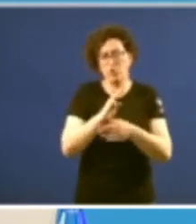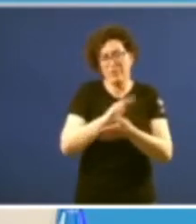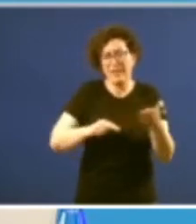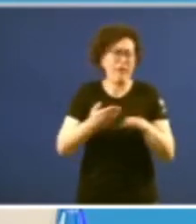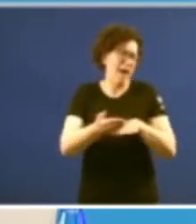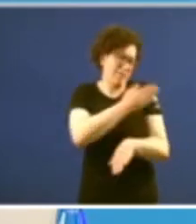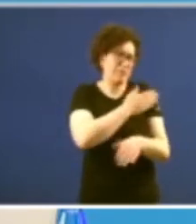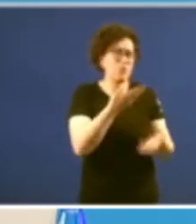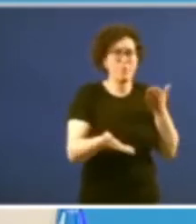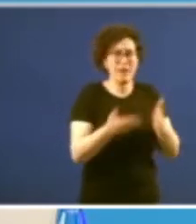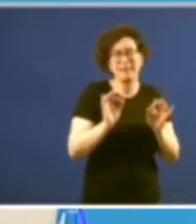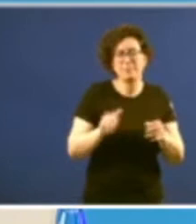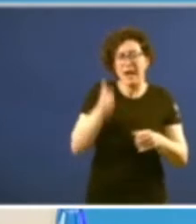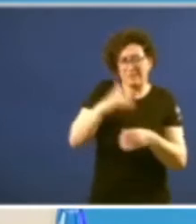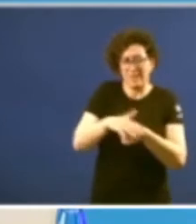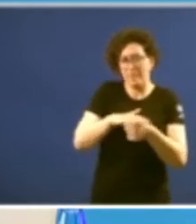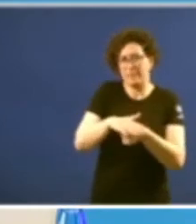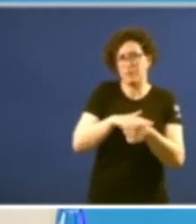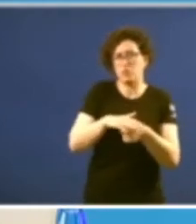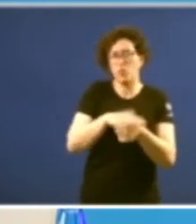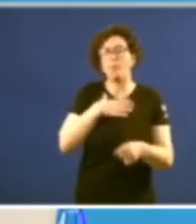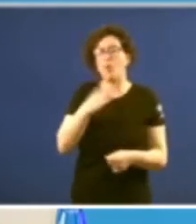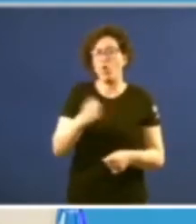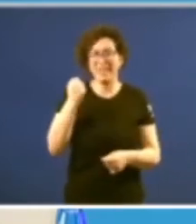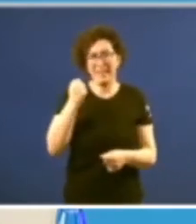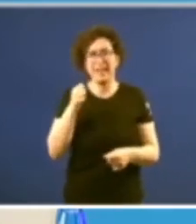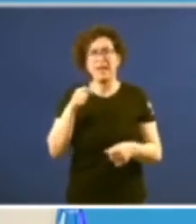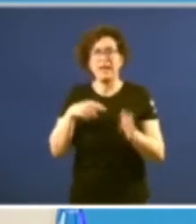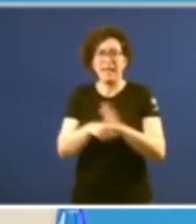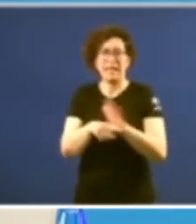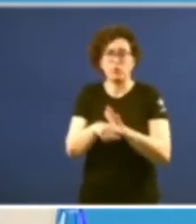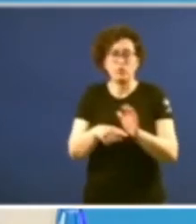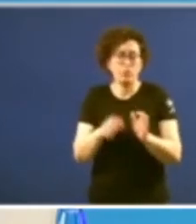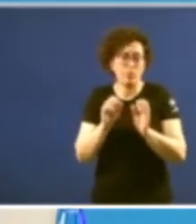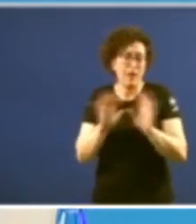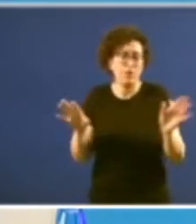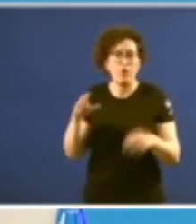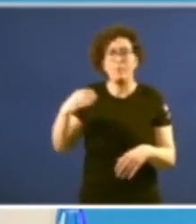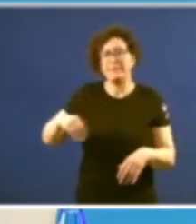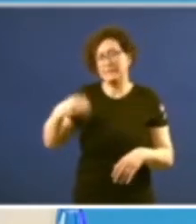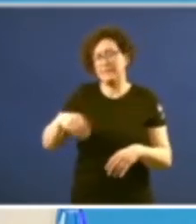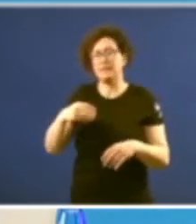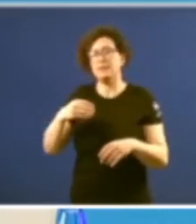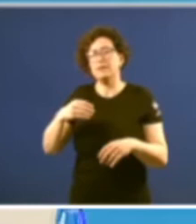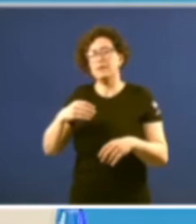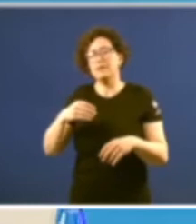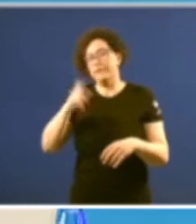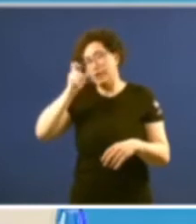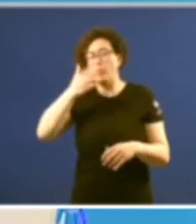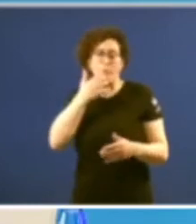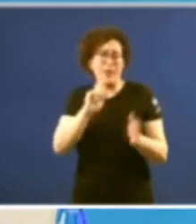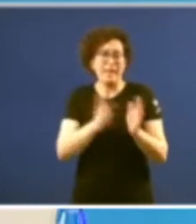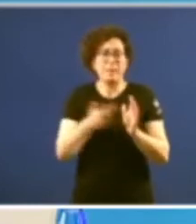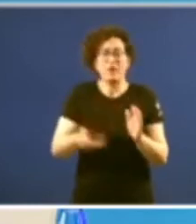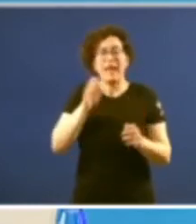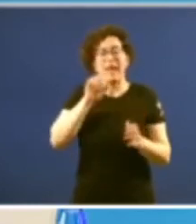precedentes y por supuesto en el ámbito del poder ejecutivo un éxito incuestionable del presidente Núñez Feijó se aprueban leyes tan importantes como